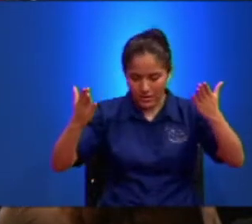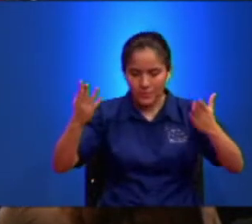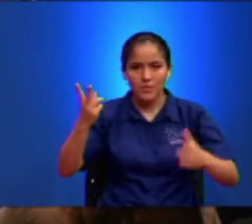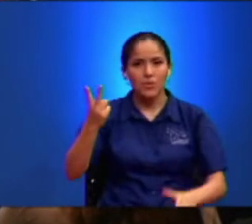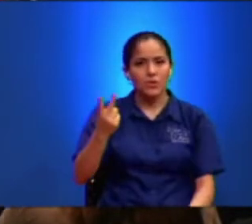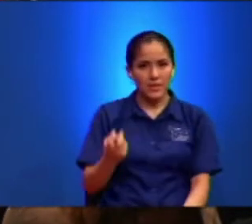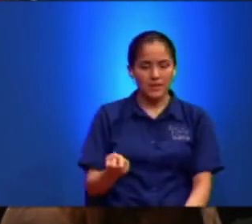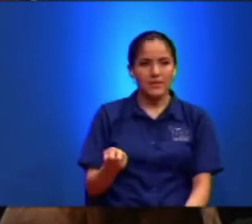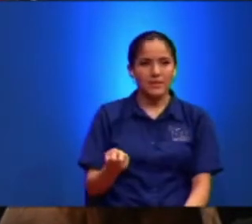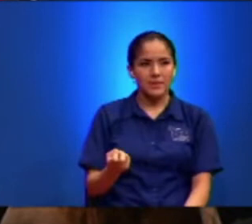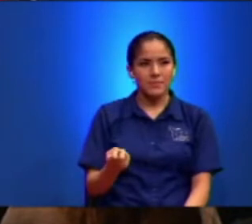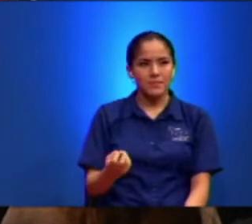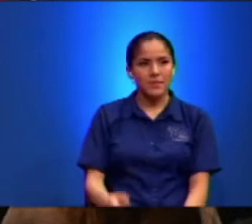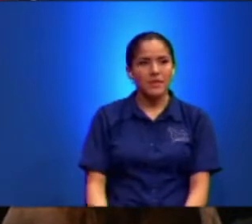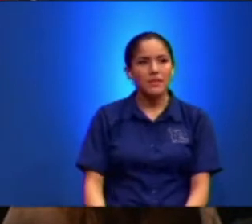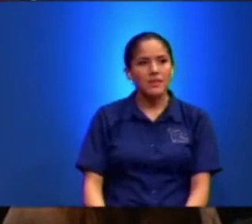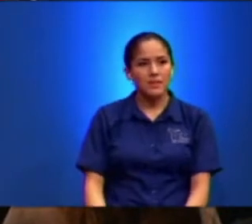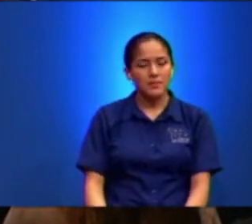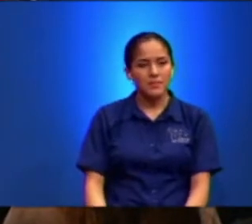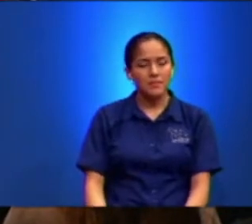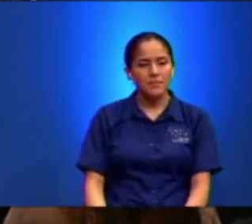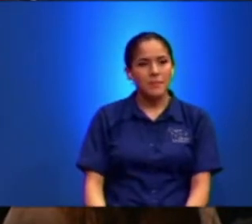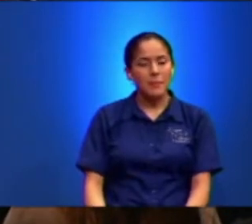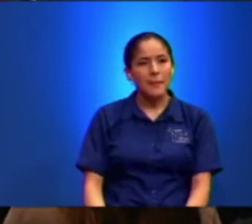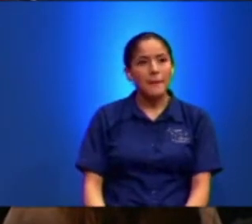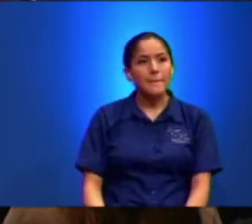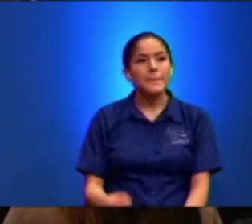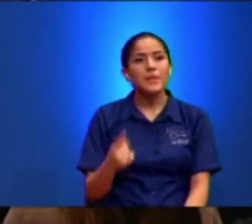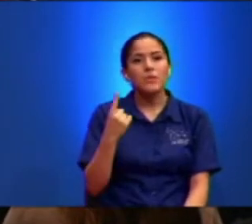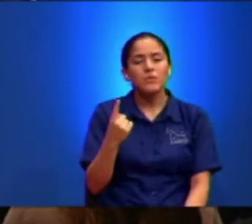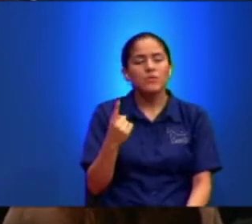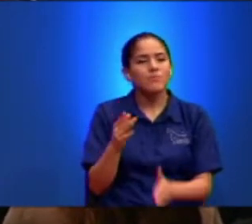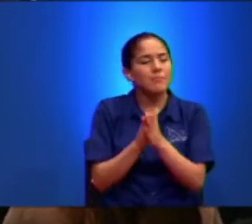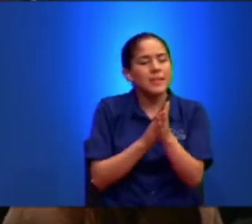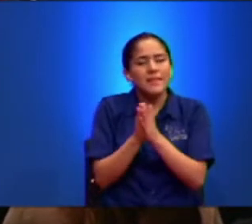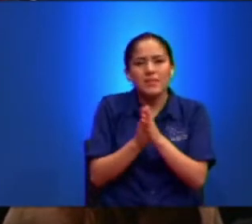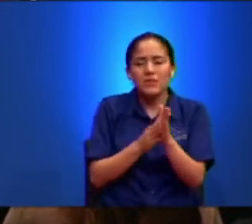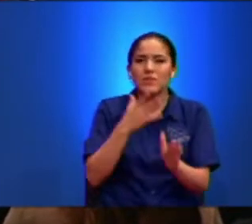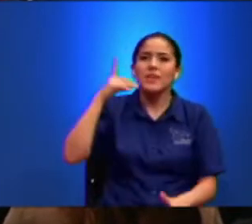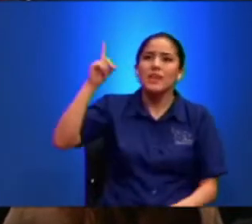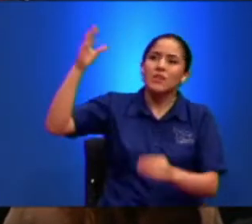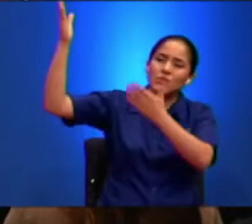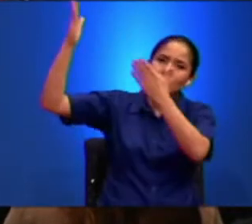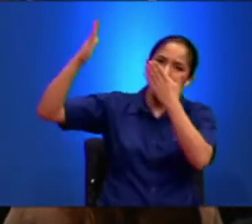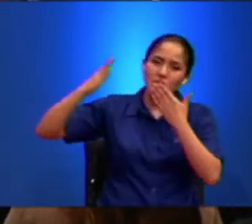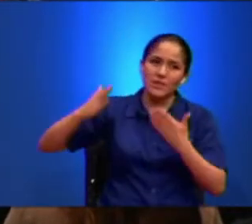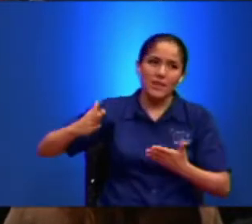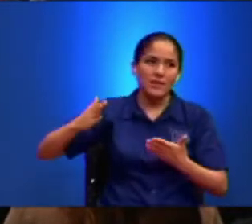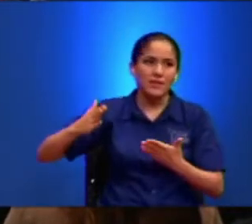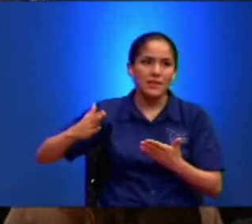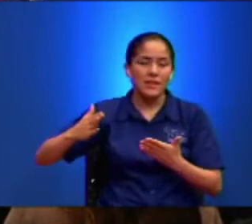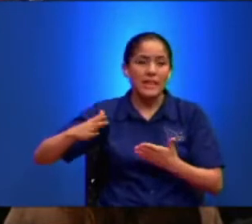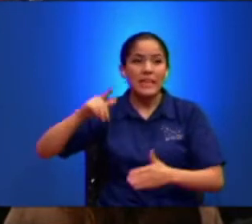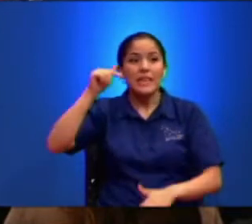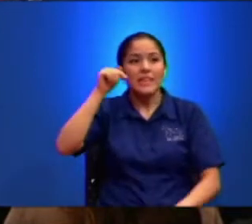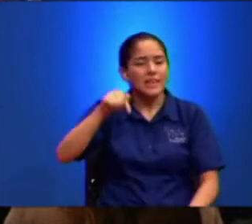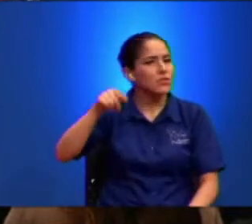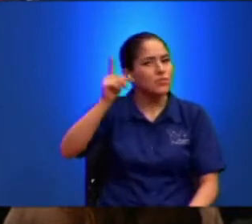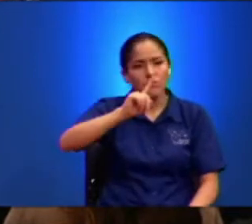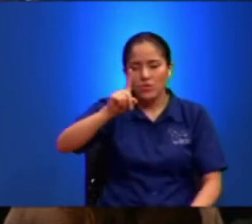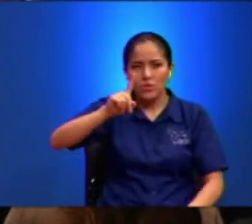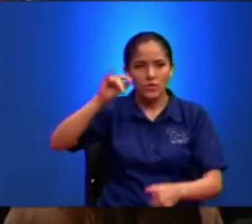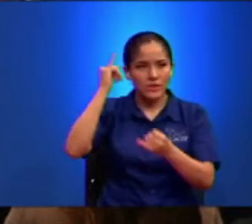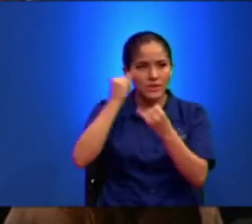Santa Cena Es Una Serie De Beneficios Que Dios Nos Da Y Que Nos Promete Promesas Y Todo Y Esto No Ha Cesado